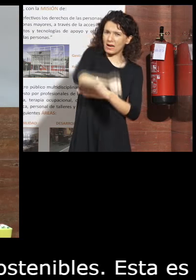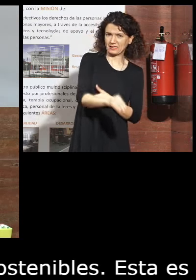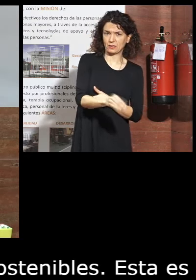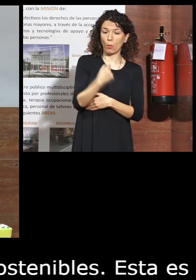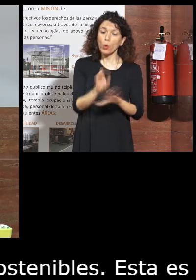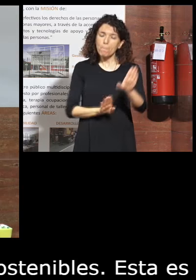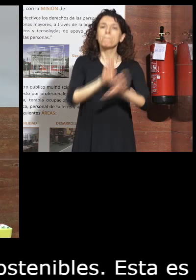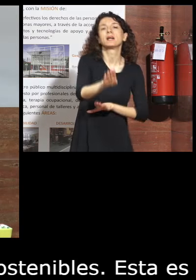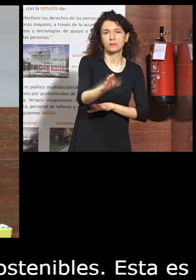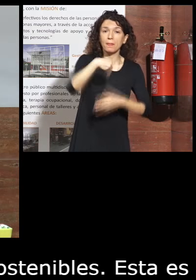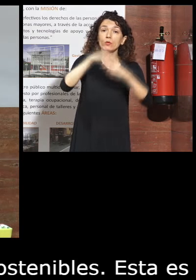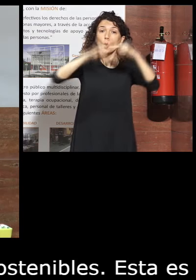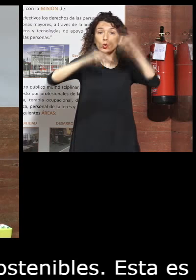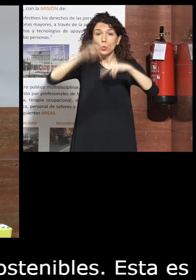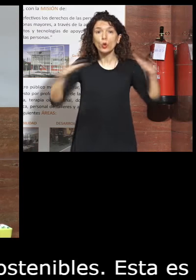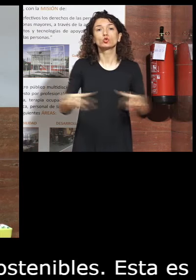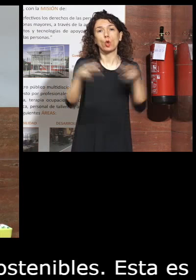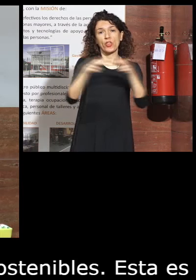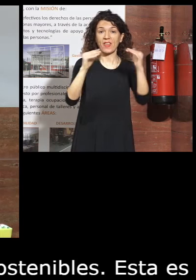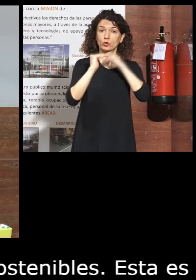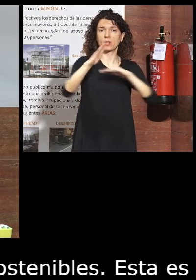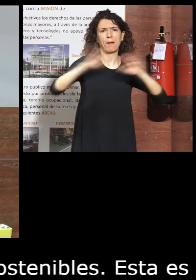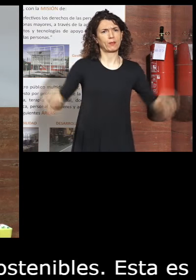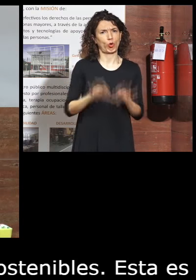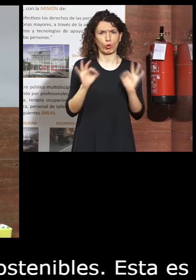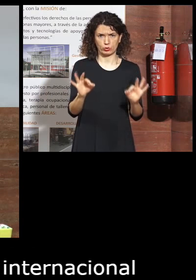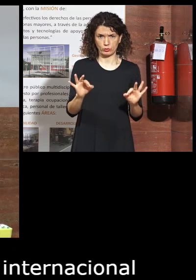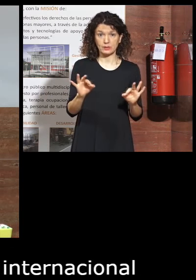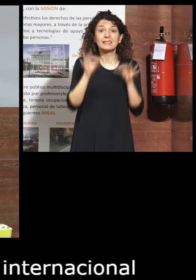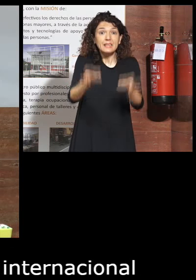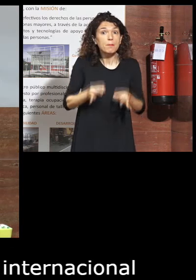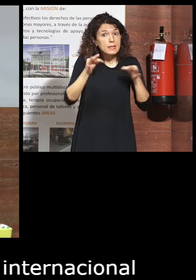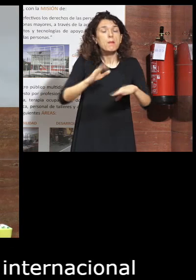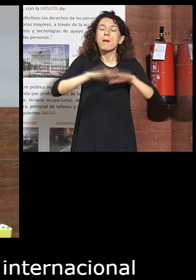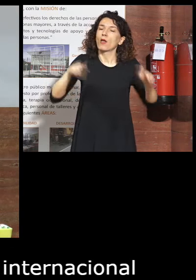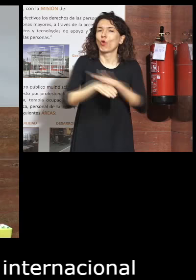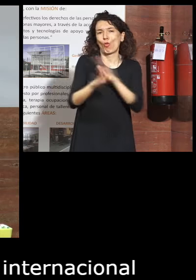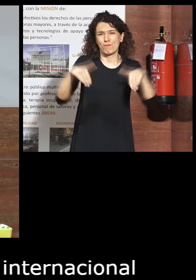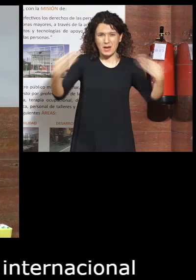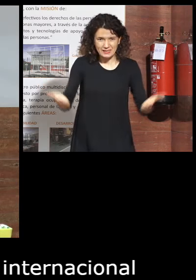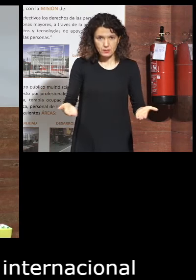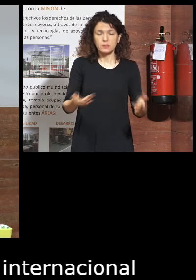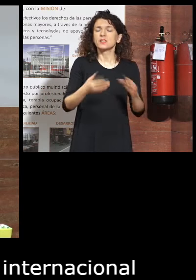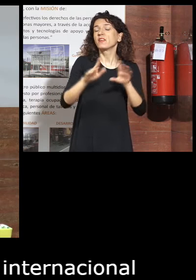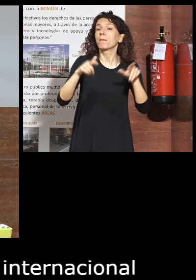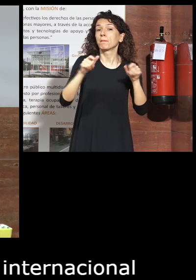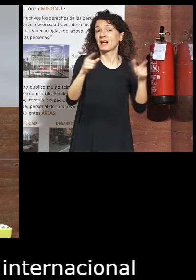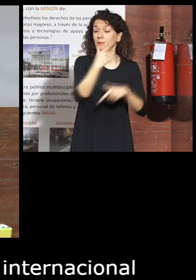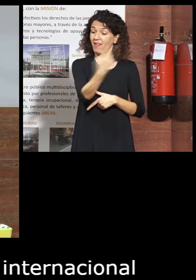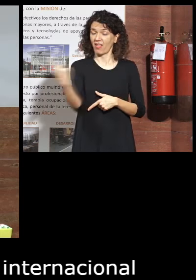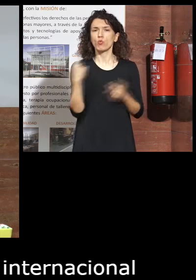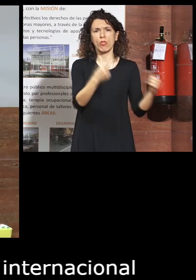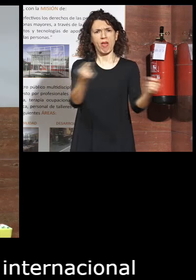Un pasito al frente de la construcción de esa sociedad sostenible para todos. Siempre más para todos. Siempre más para cada uno.